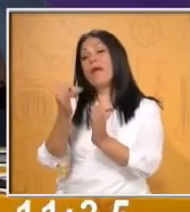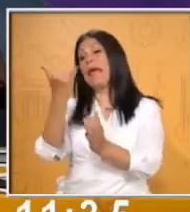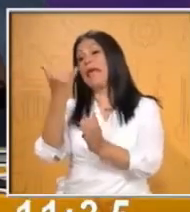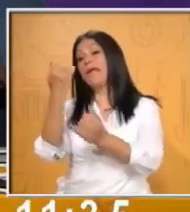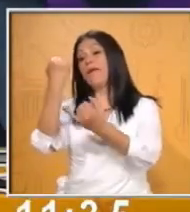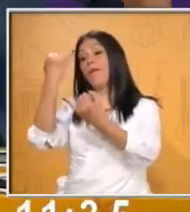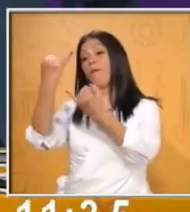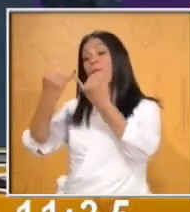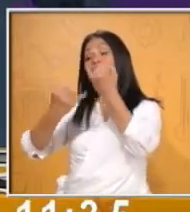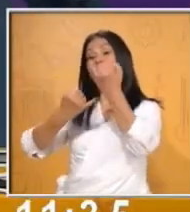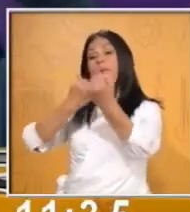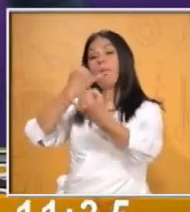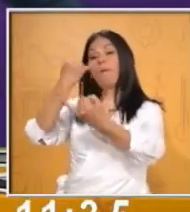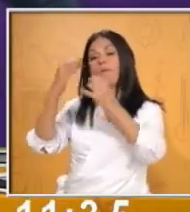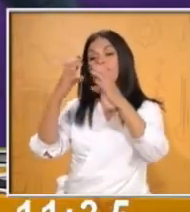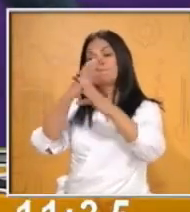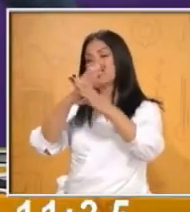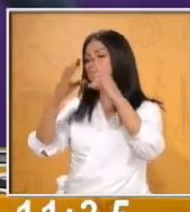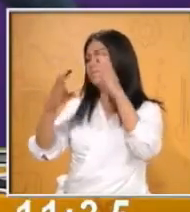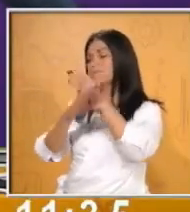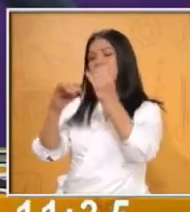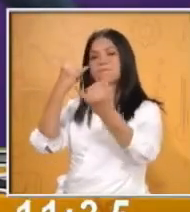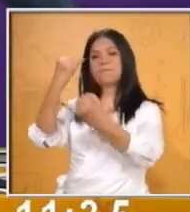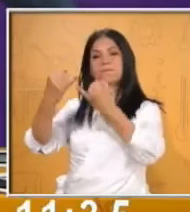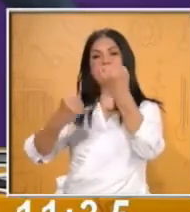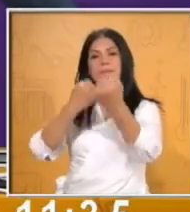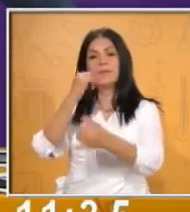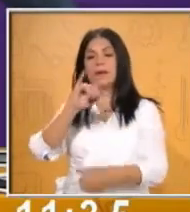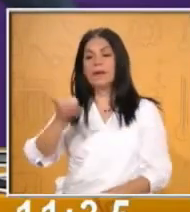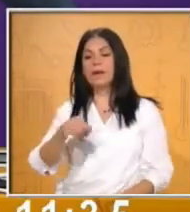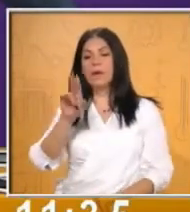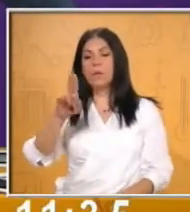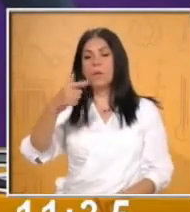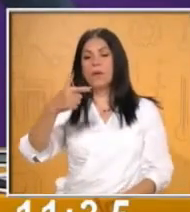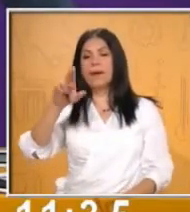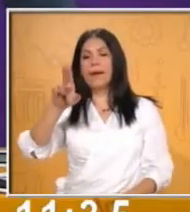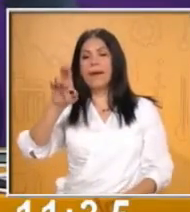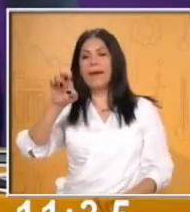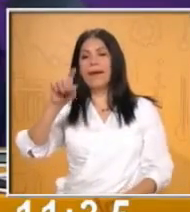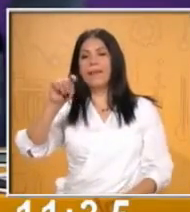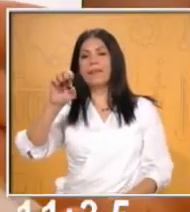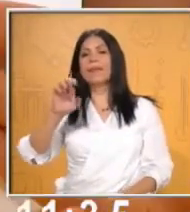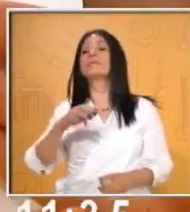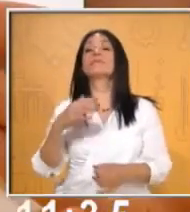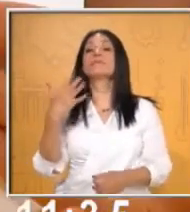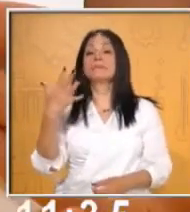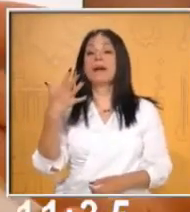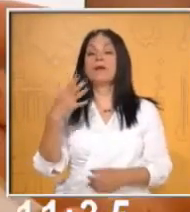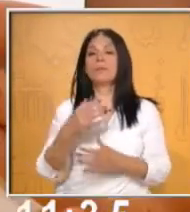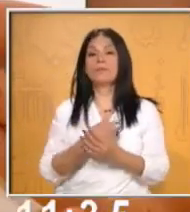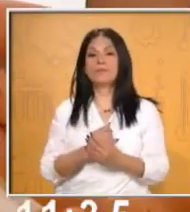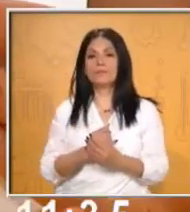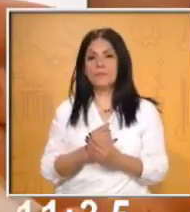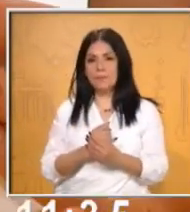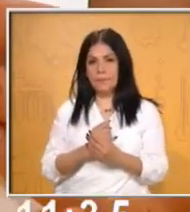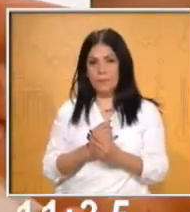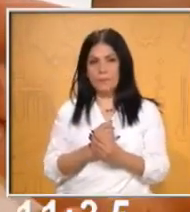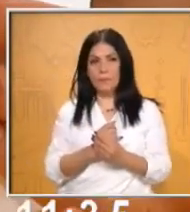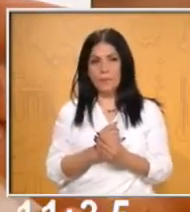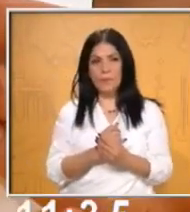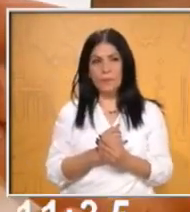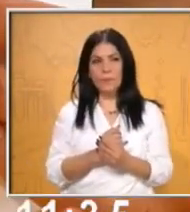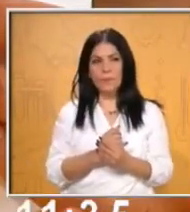las tienes. Ok, fíjate bien. Estamos con la primera palabra, mano, y nosotros vamos a